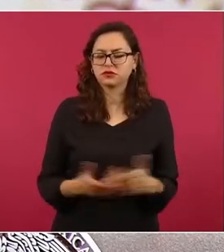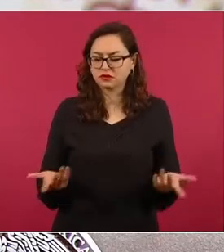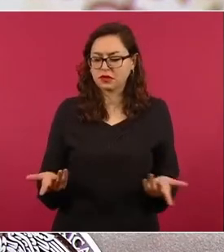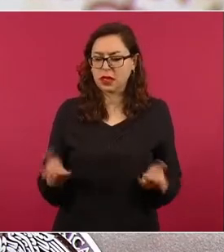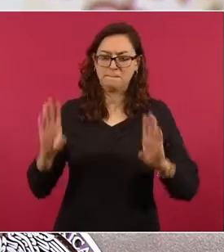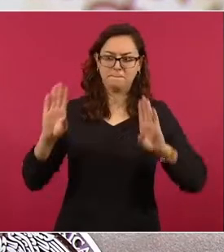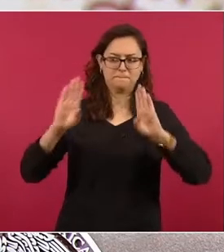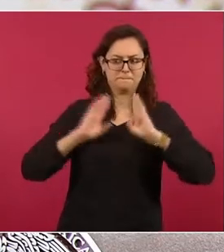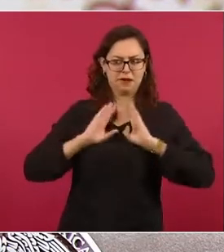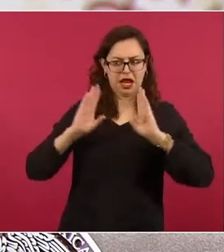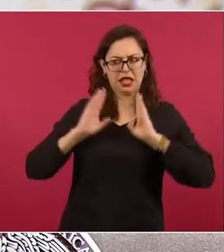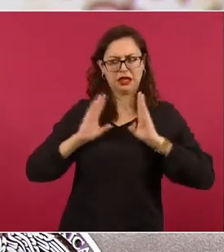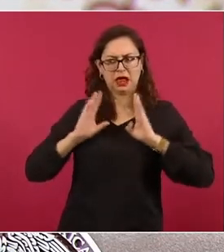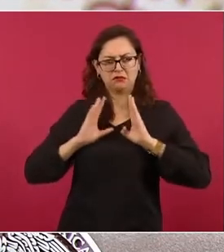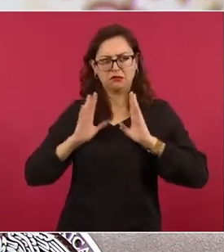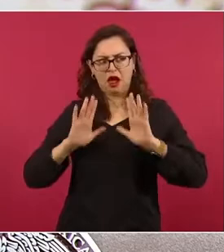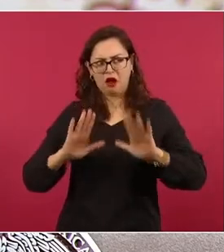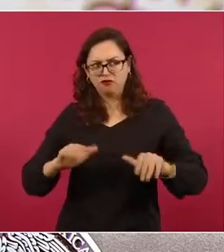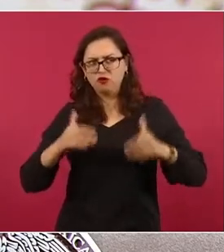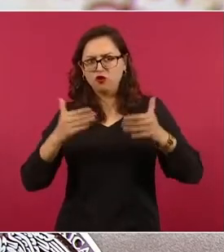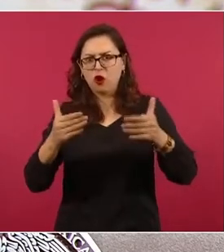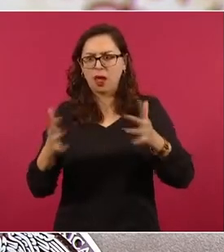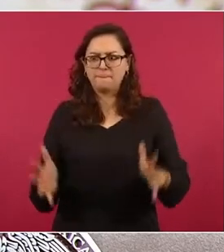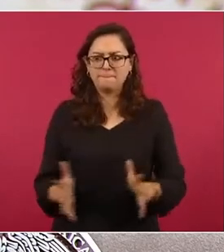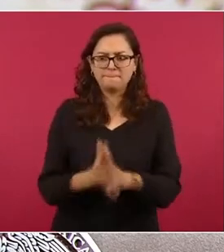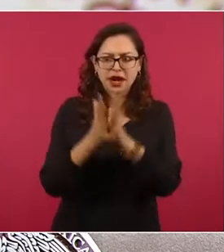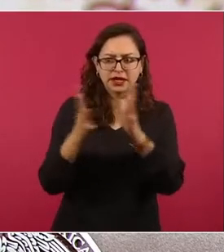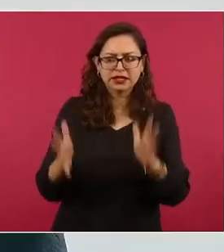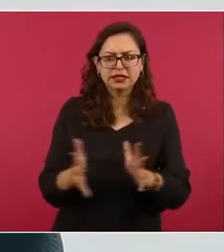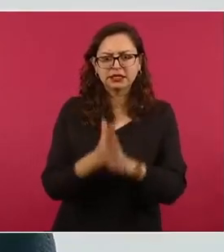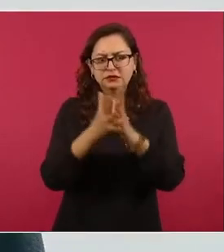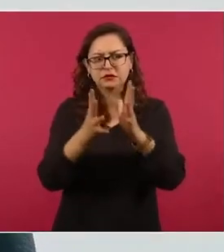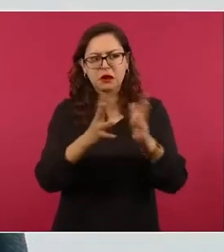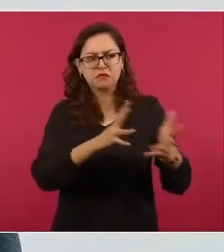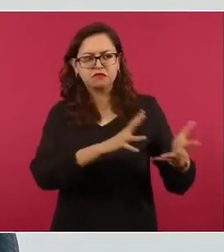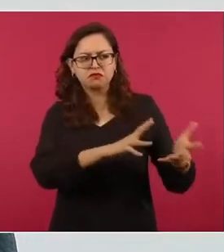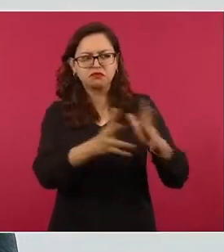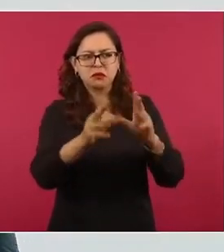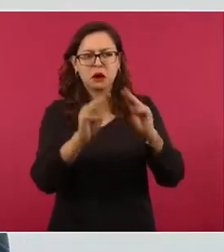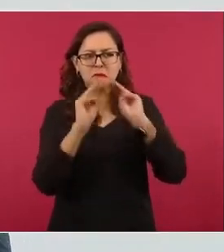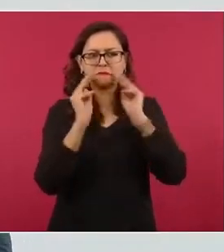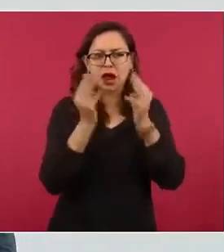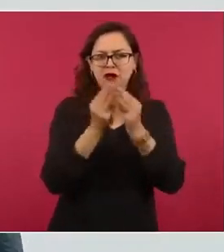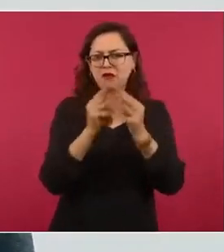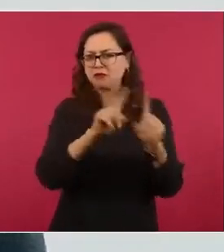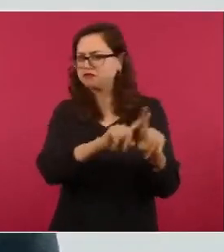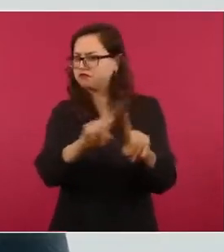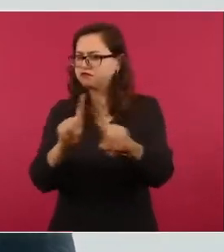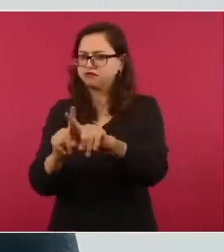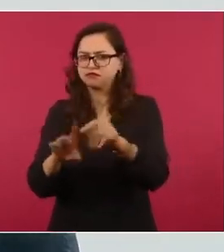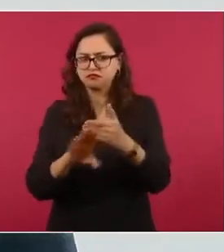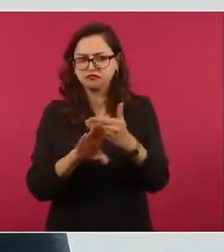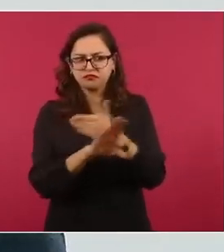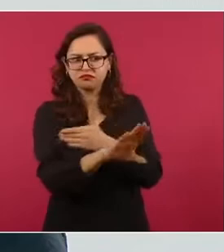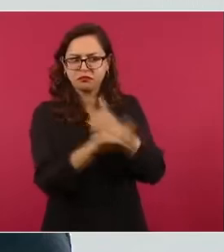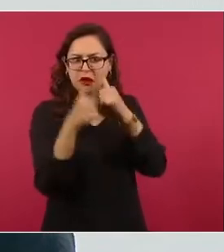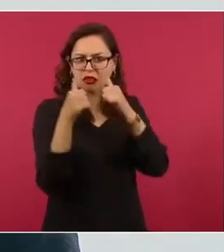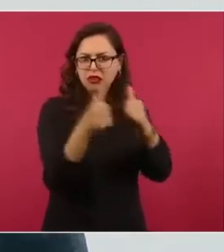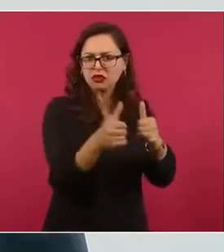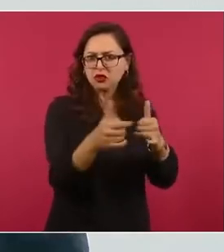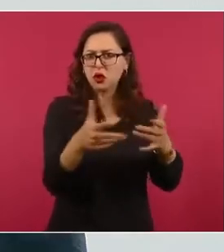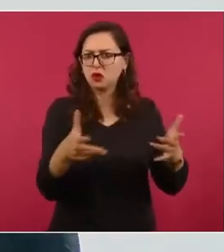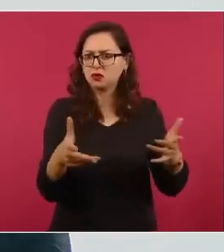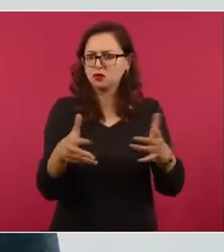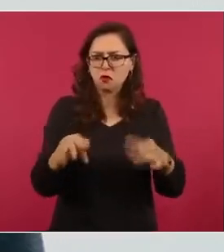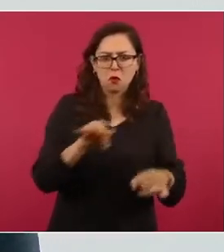participación de los militares en la lucha contra el crimen organizado? Las respuestas fueron muy a favor